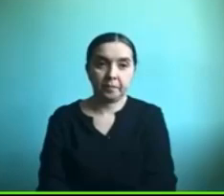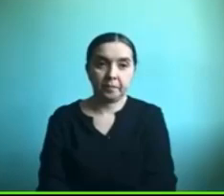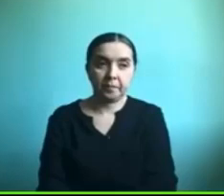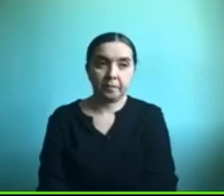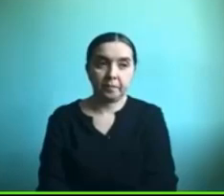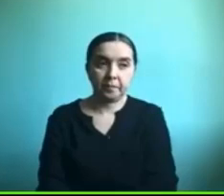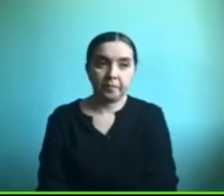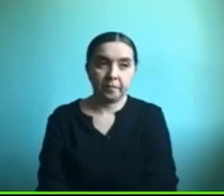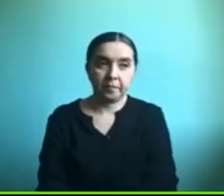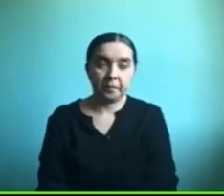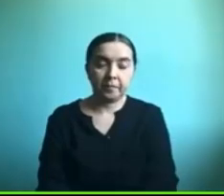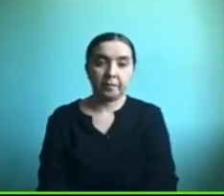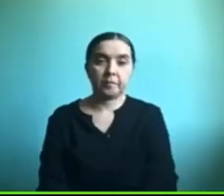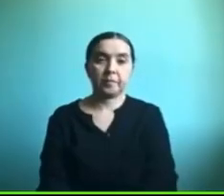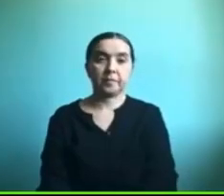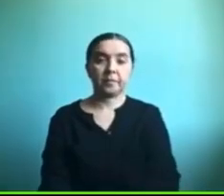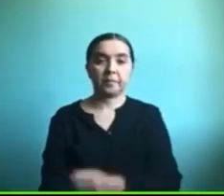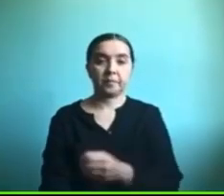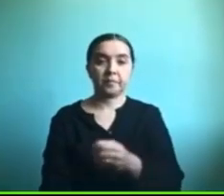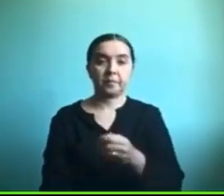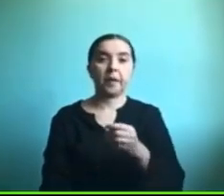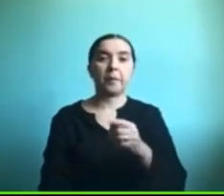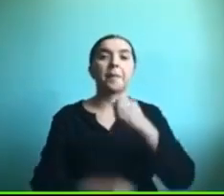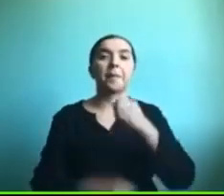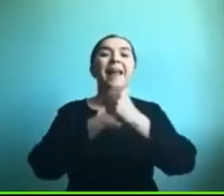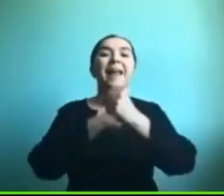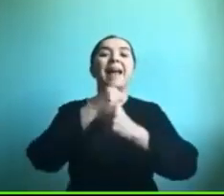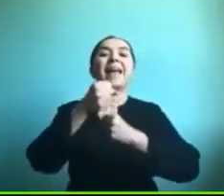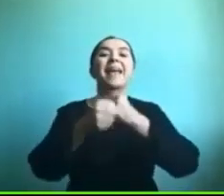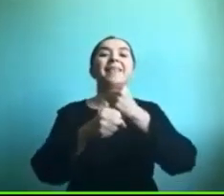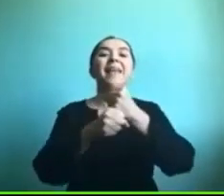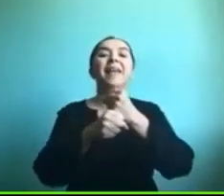para qué edad es recomendable los libros inclusivos